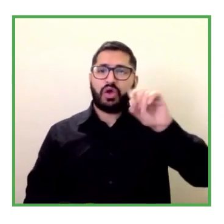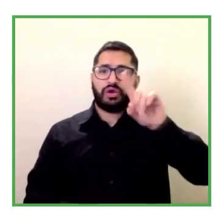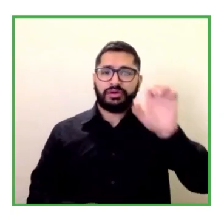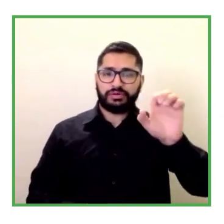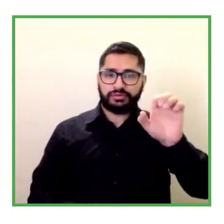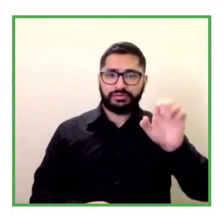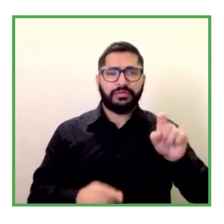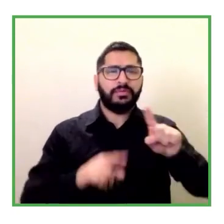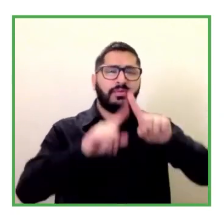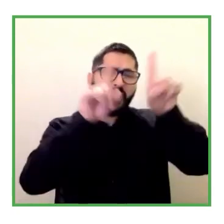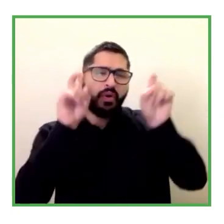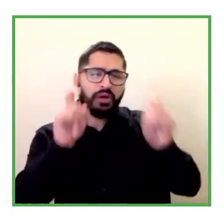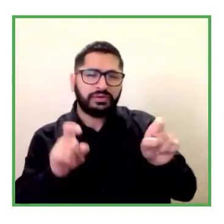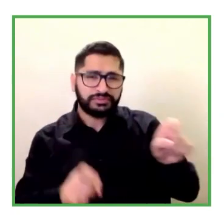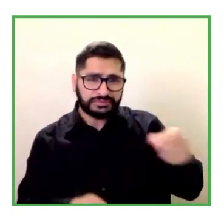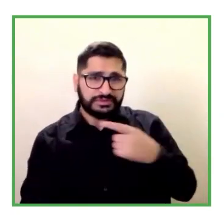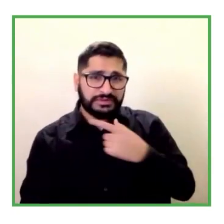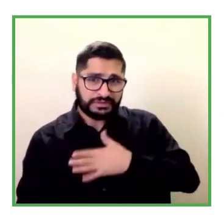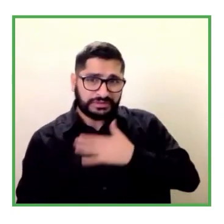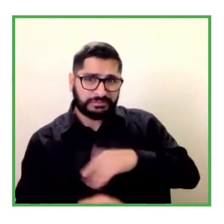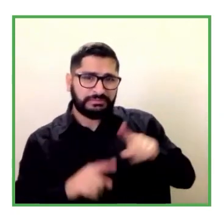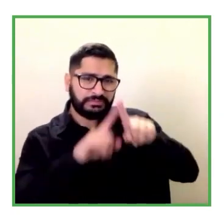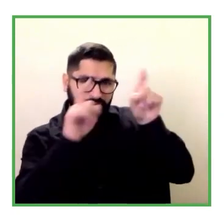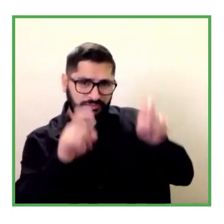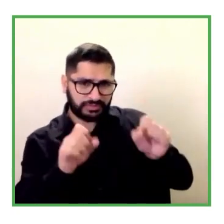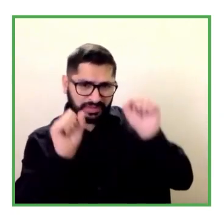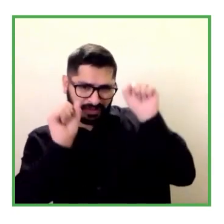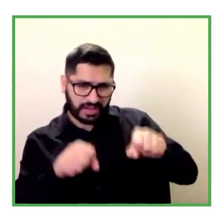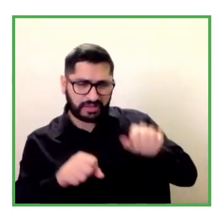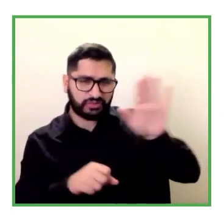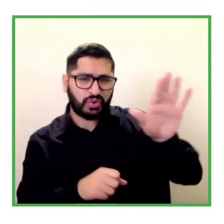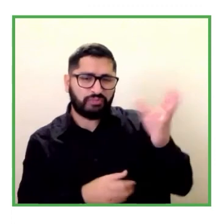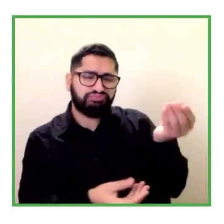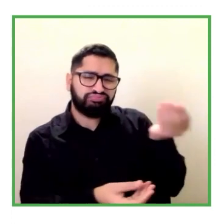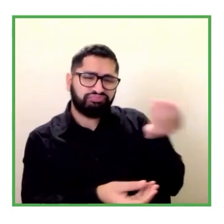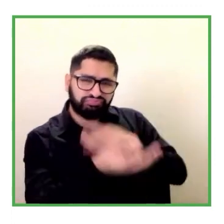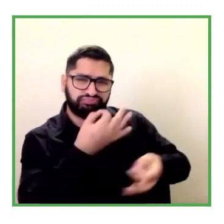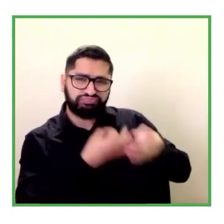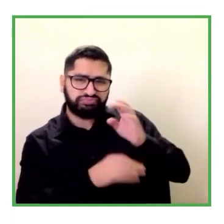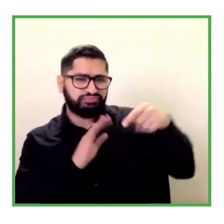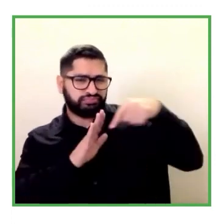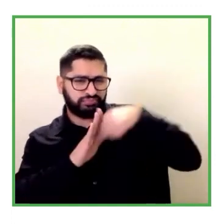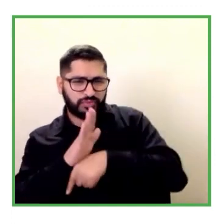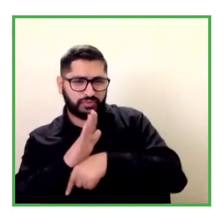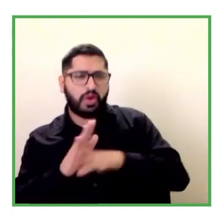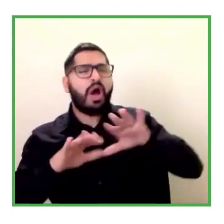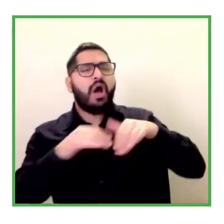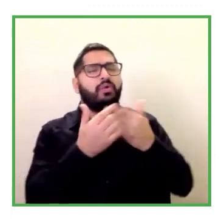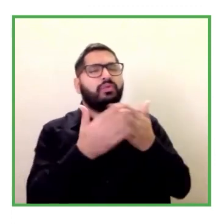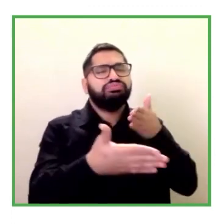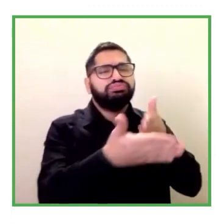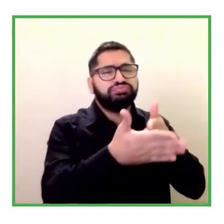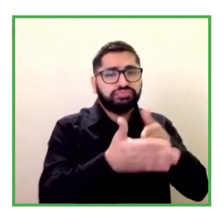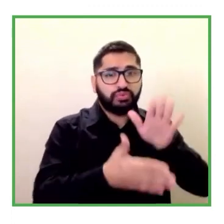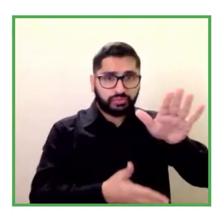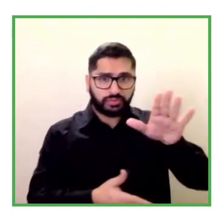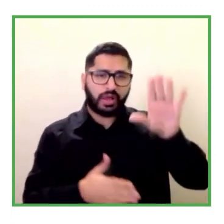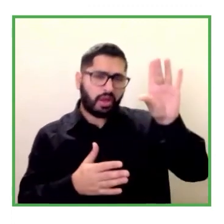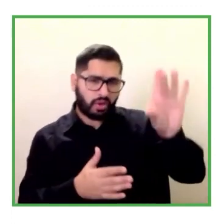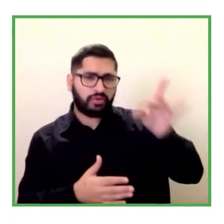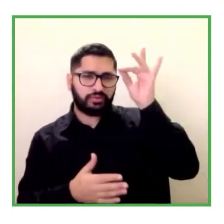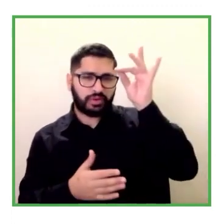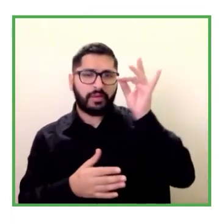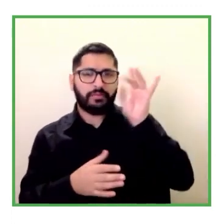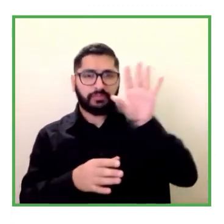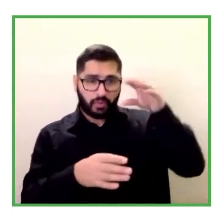contar con un poquito más de detalle ¿cuáles han sido los principales obstáculos que habéis encontrado en Paraguay para poner en marcha la red de empresas